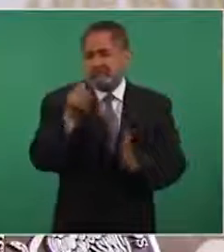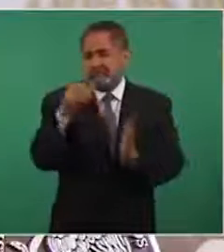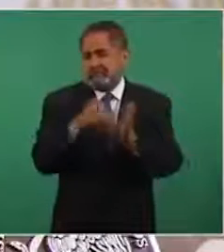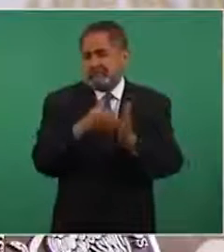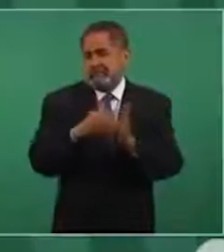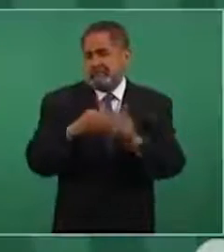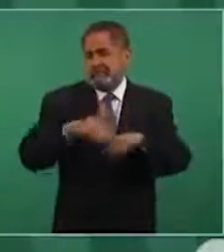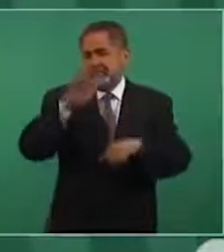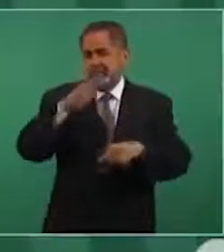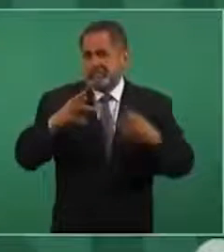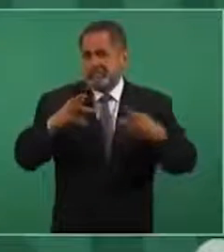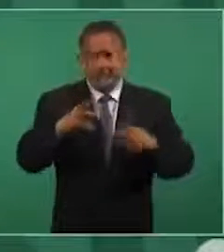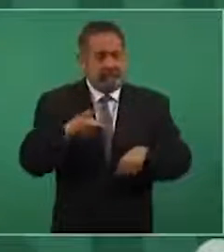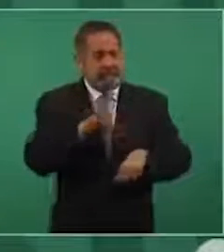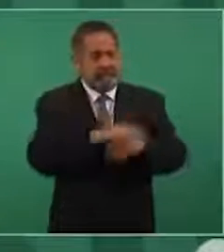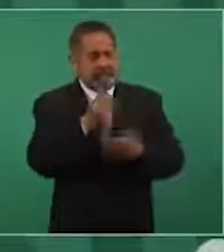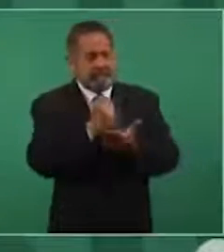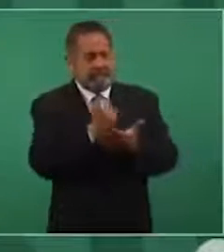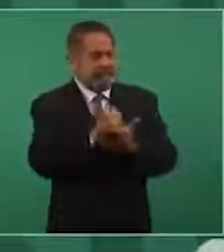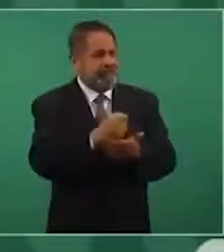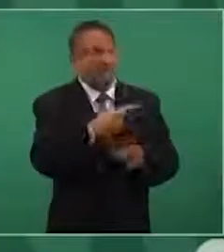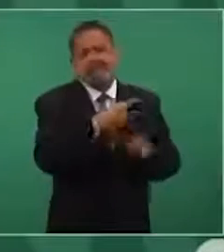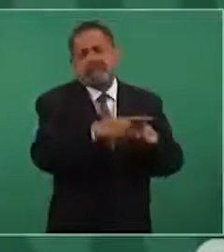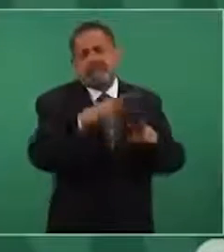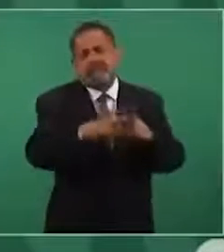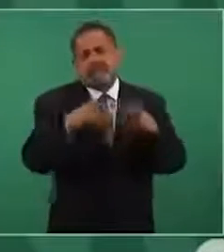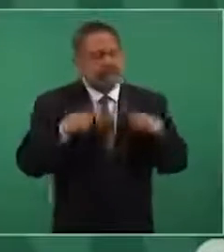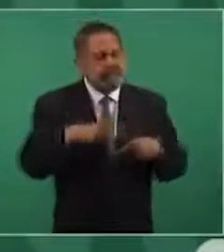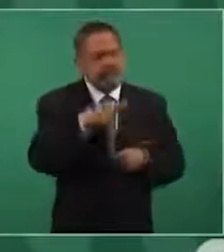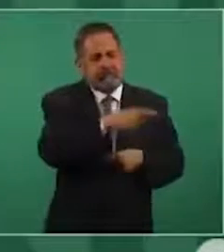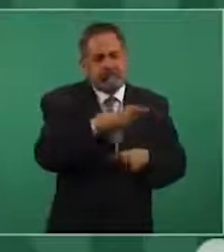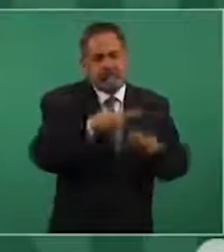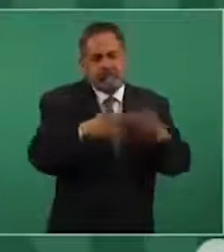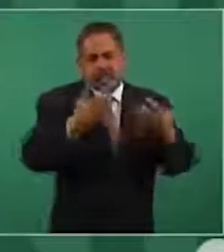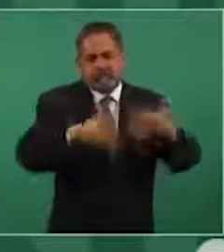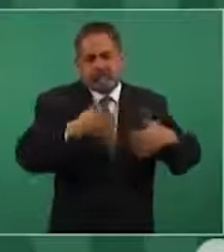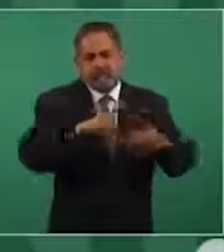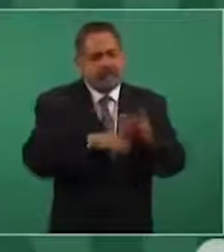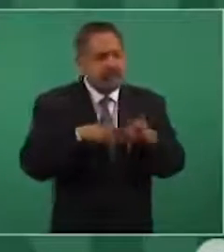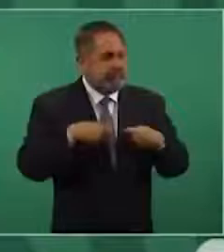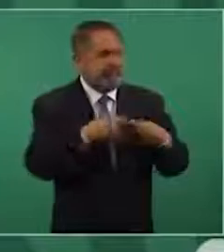a distintas personas y a empresas.